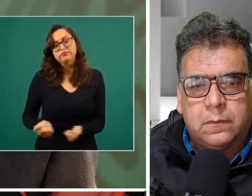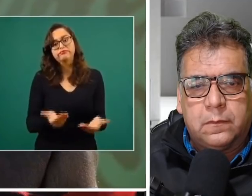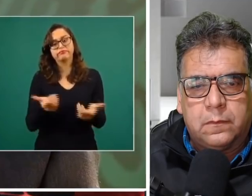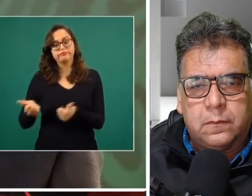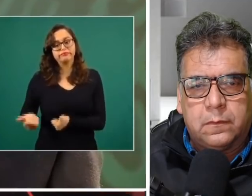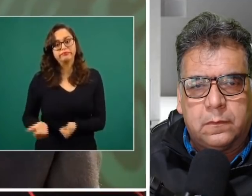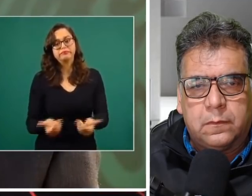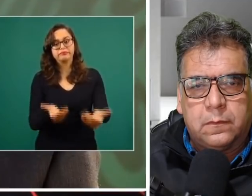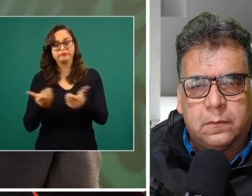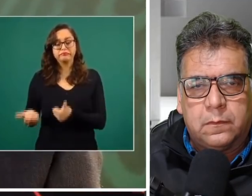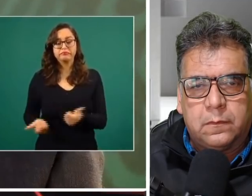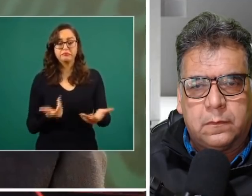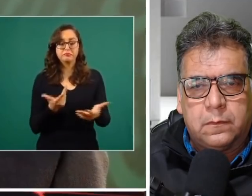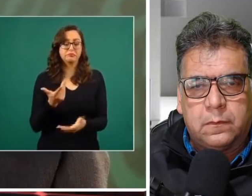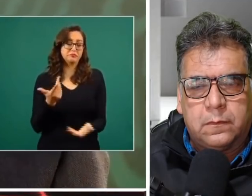subsidiado